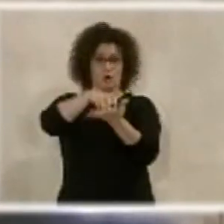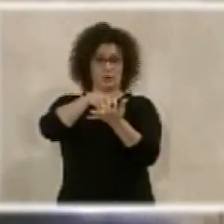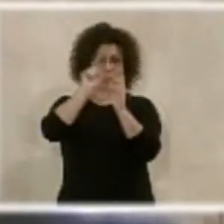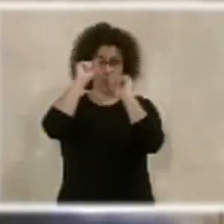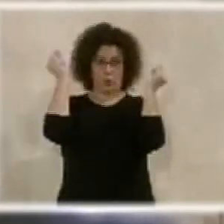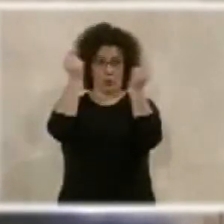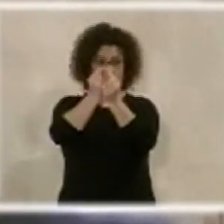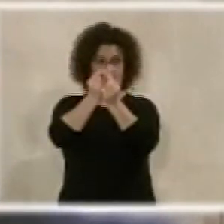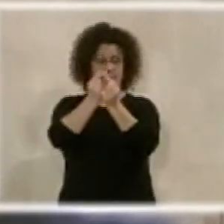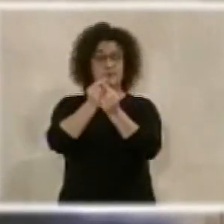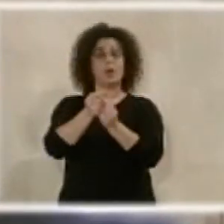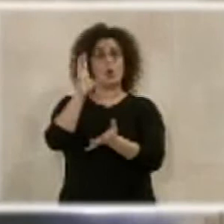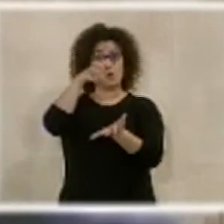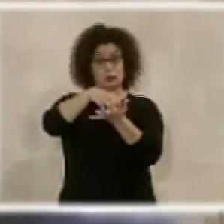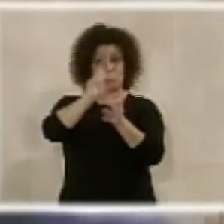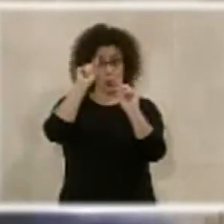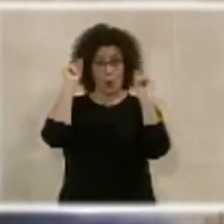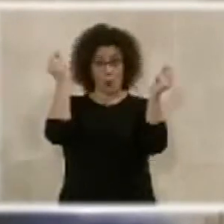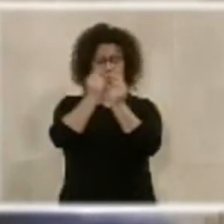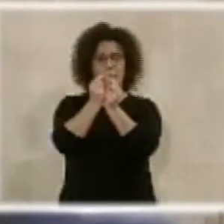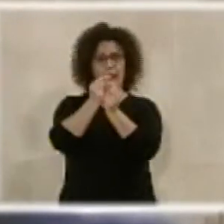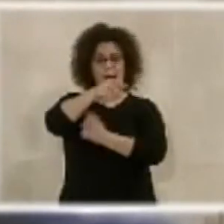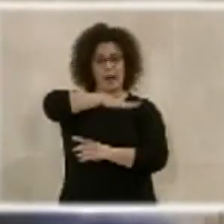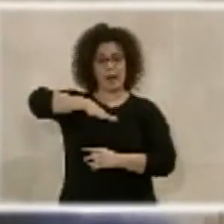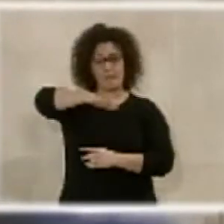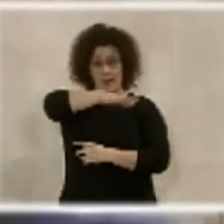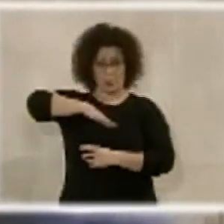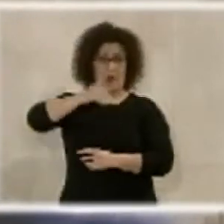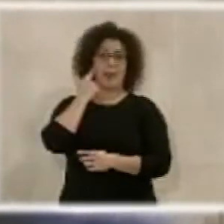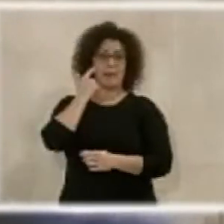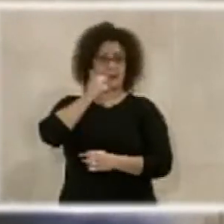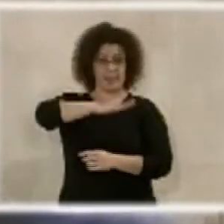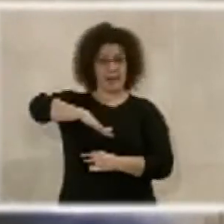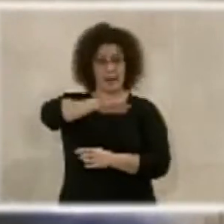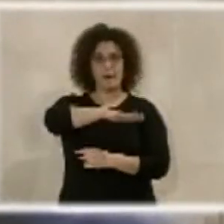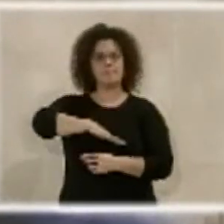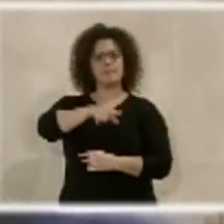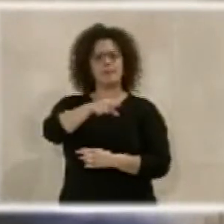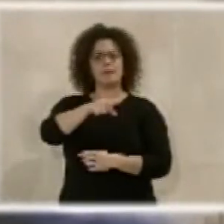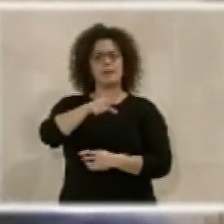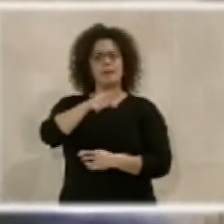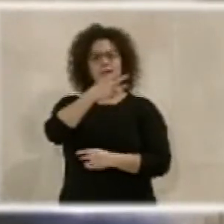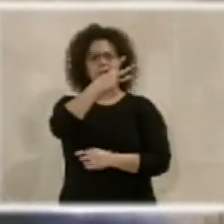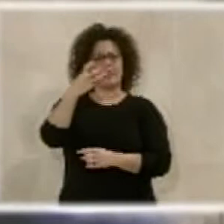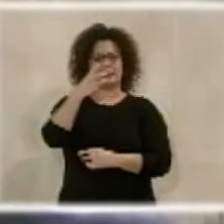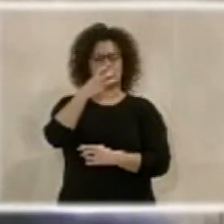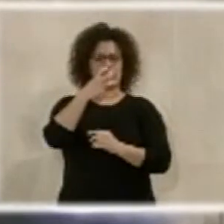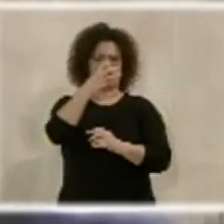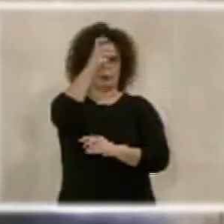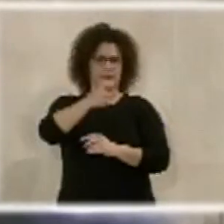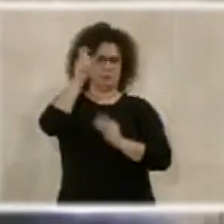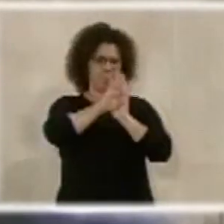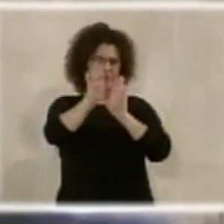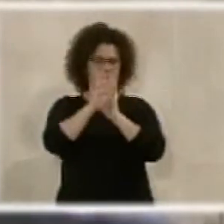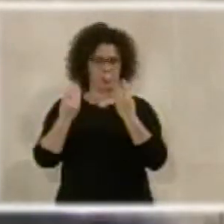Córdoba. Cortijo de los Córdoba, un barrio de Almería que tiene más de 300 vecinos que diariamente